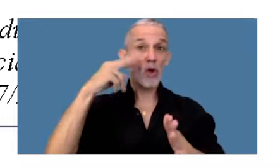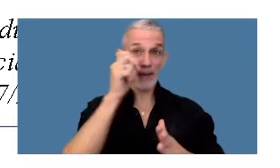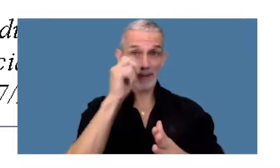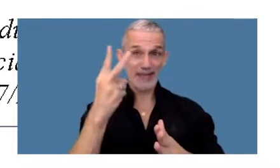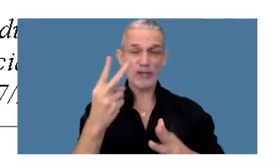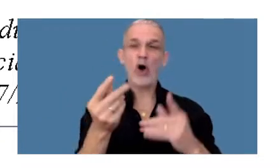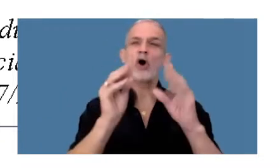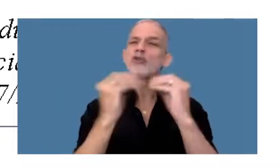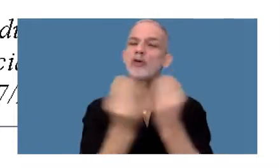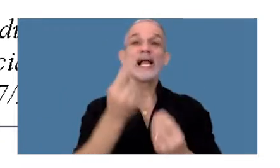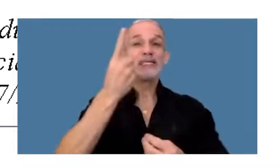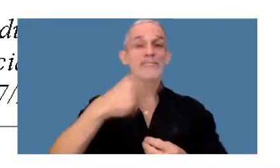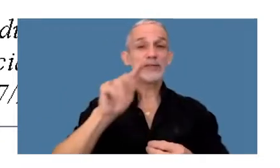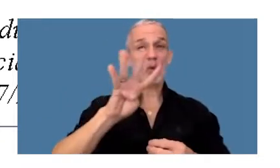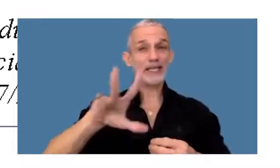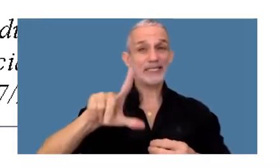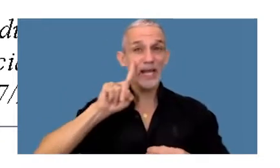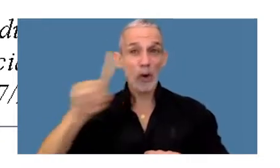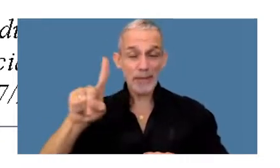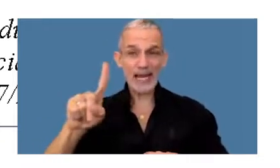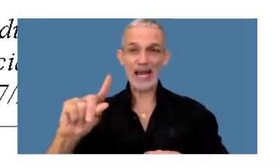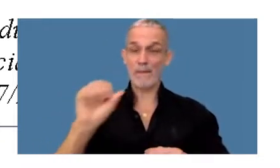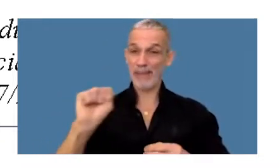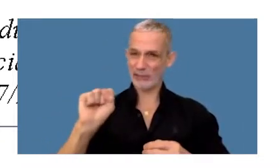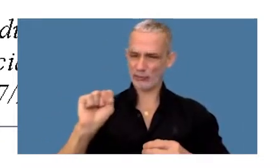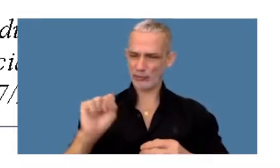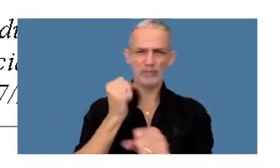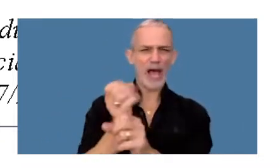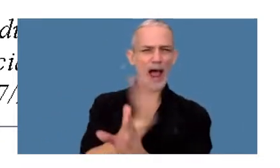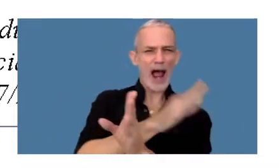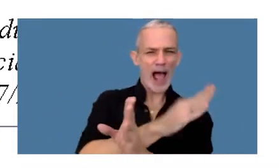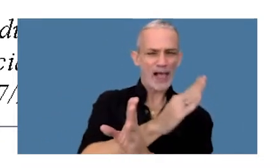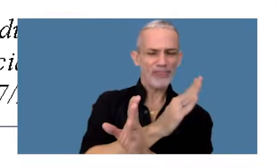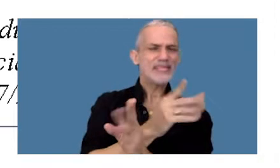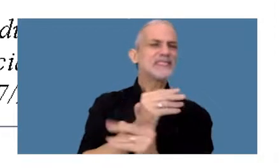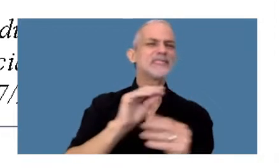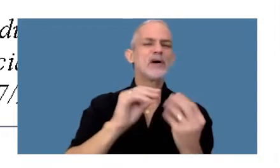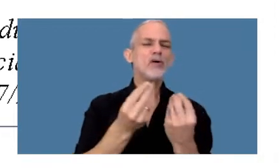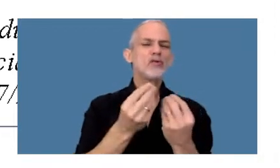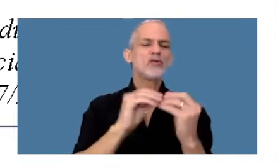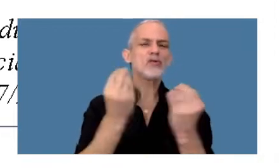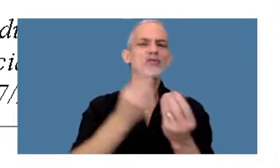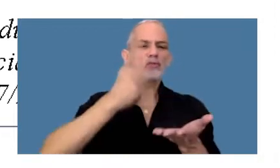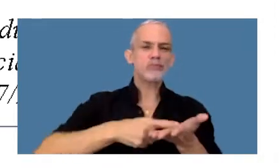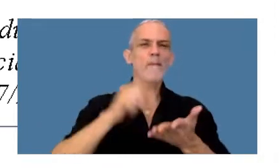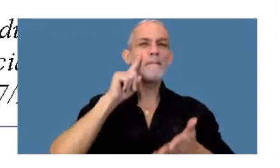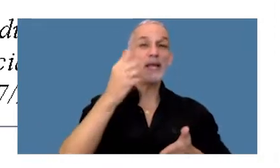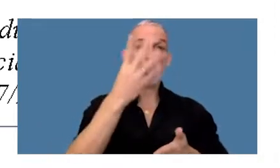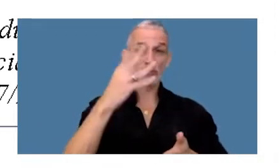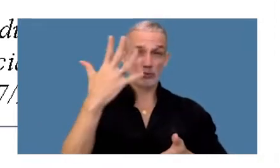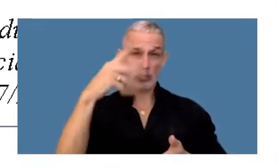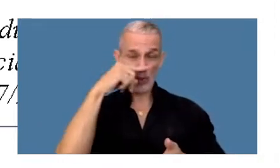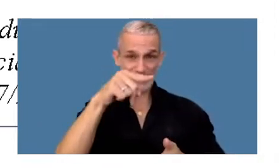145 mil pesos. Hasta antes de esta modificación, la resolución 1457